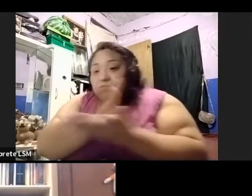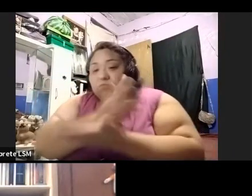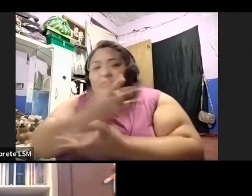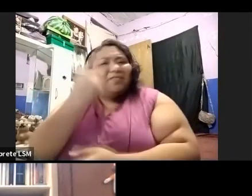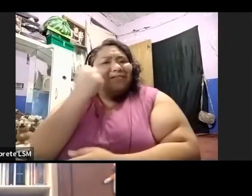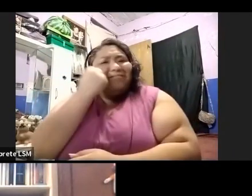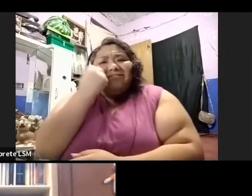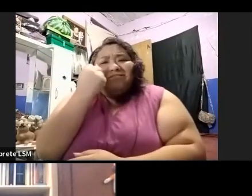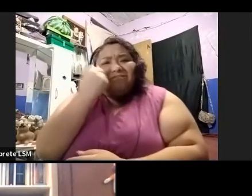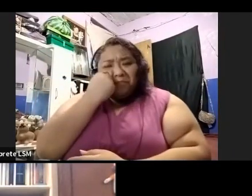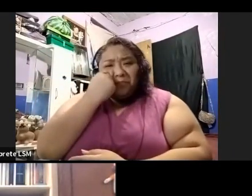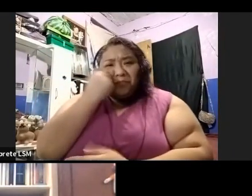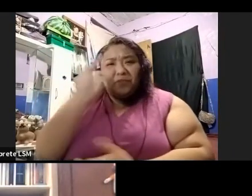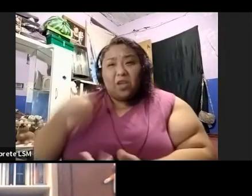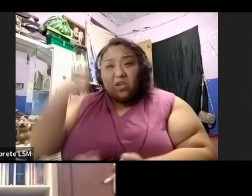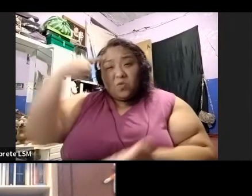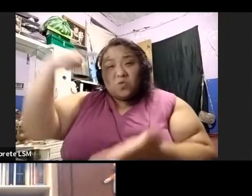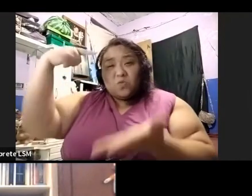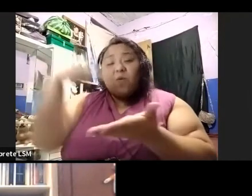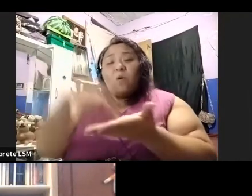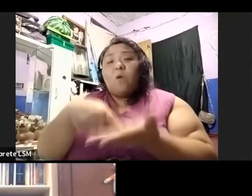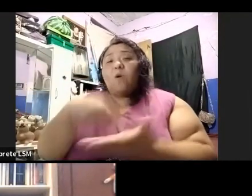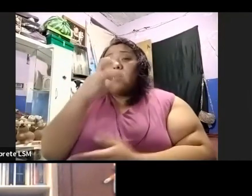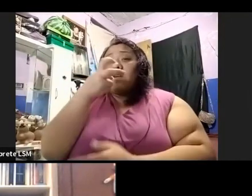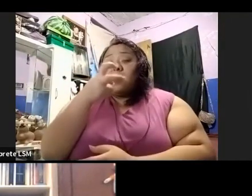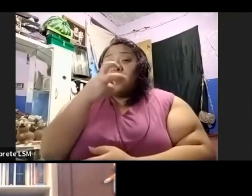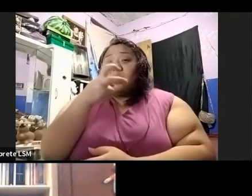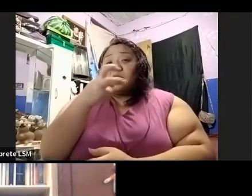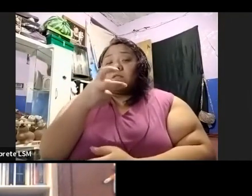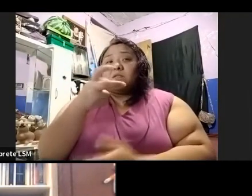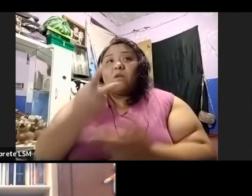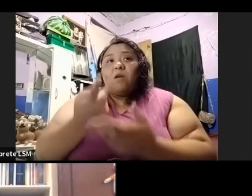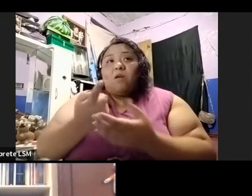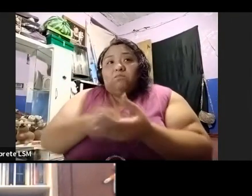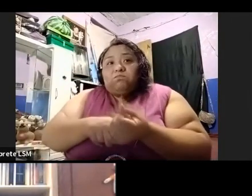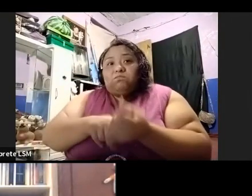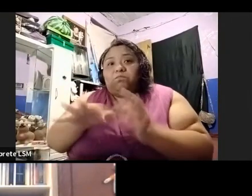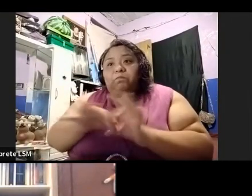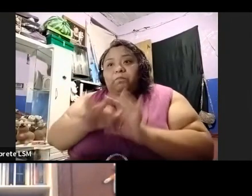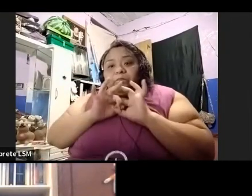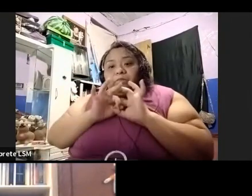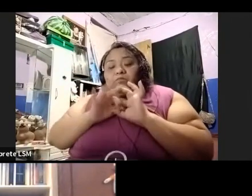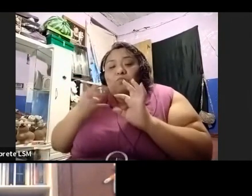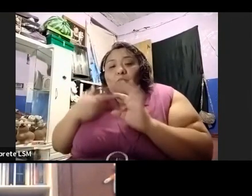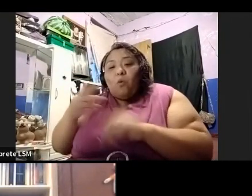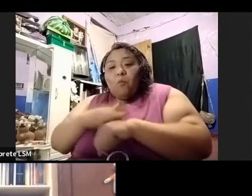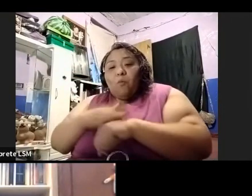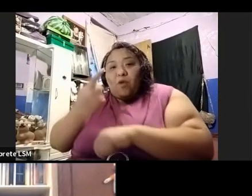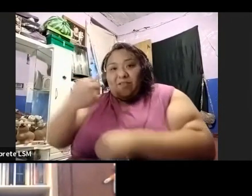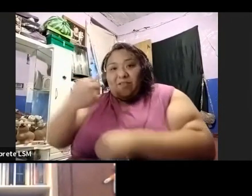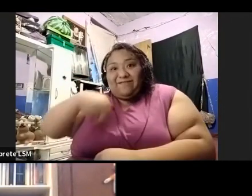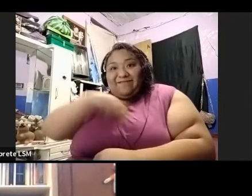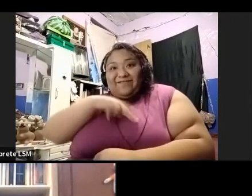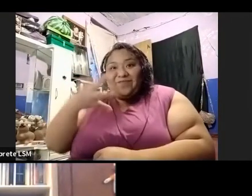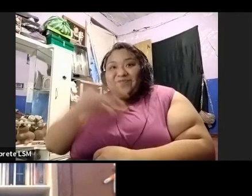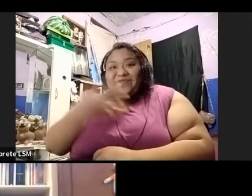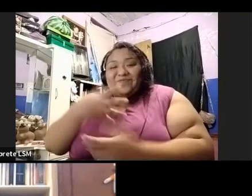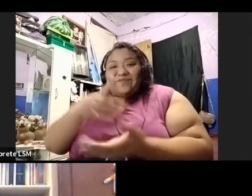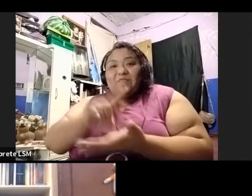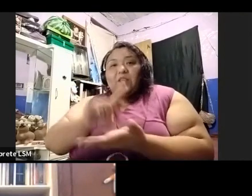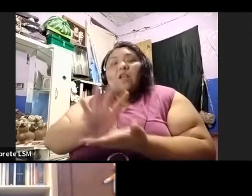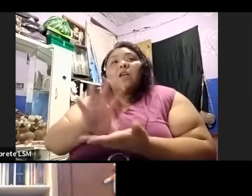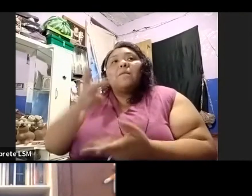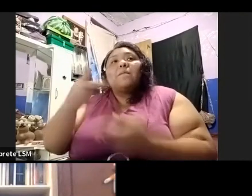Realmente creo que eso lo tenemos muy de nosotros, pues porque estamos en ese sector. Sin embargo, eso no quiere decir que para las demás